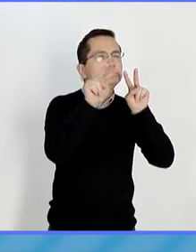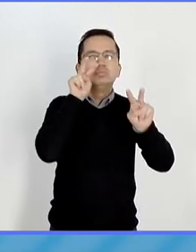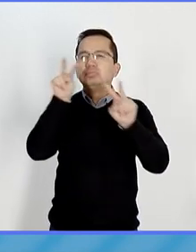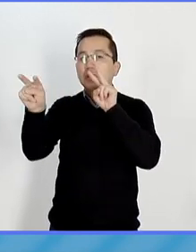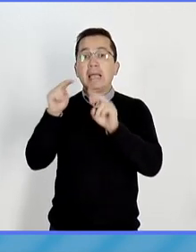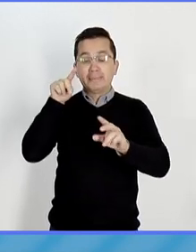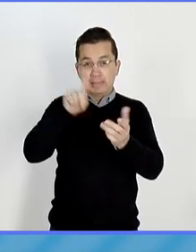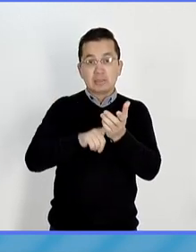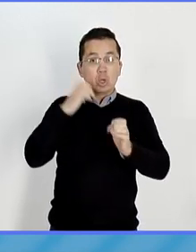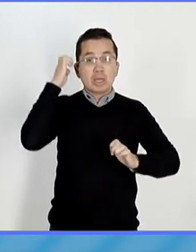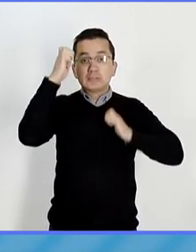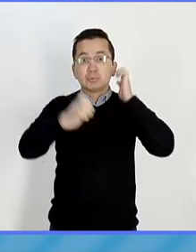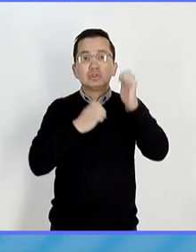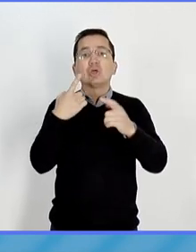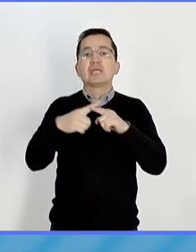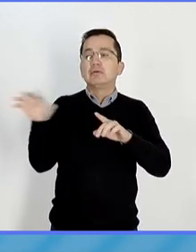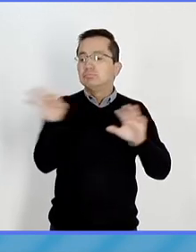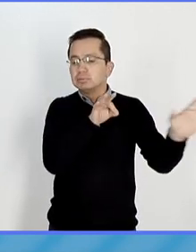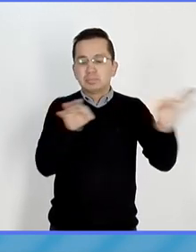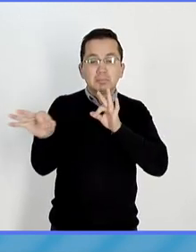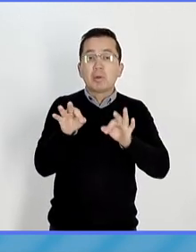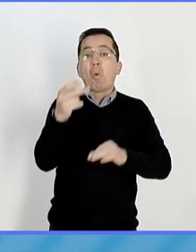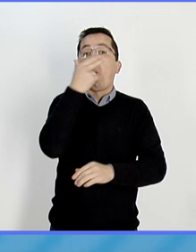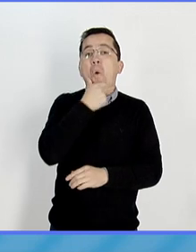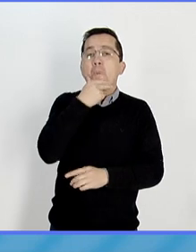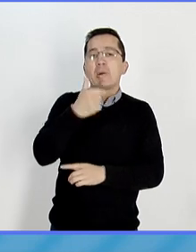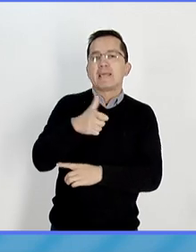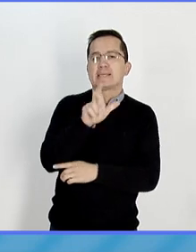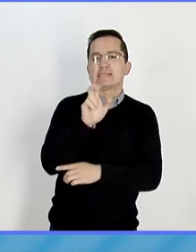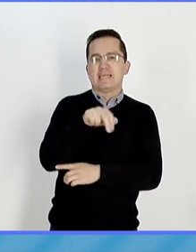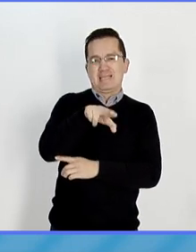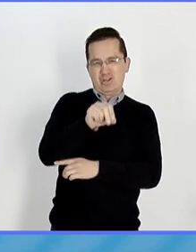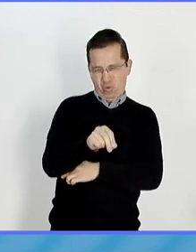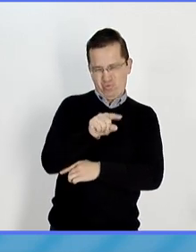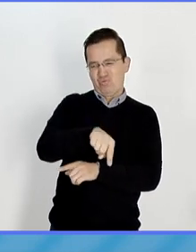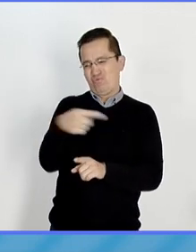seleccionadas por los sucesores de Quino, el creador de Mafalda.